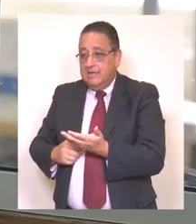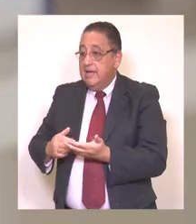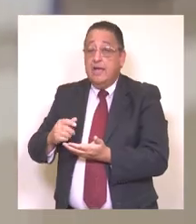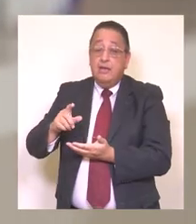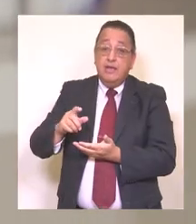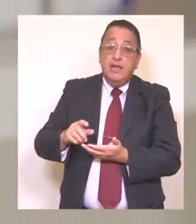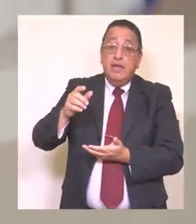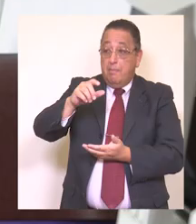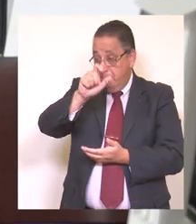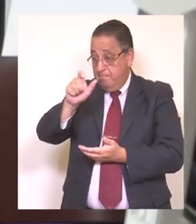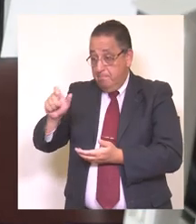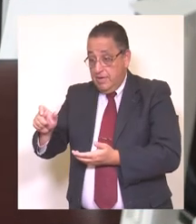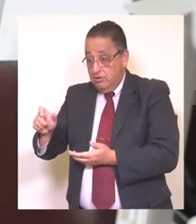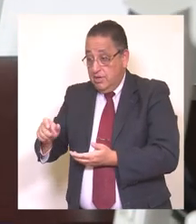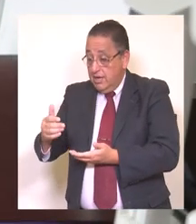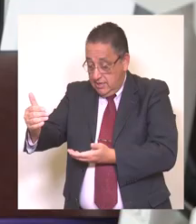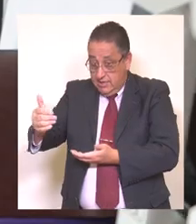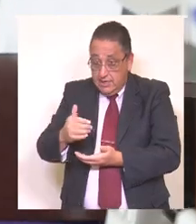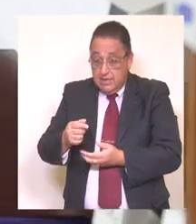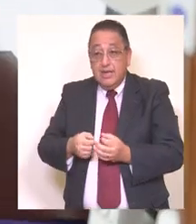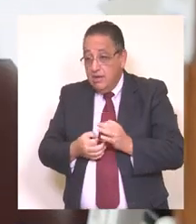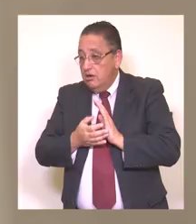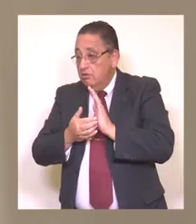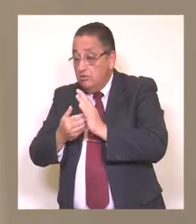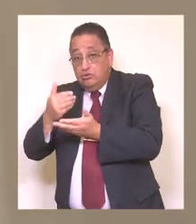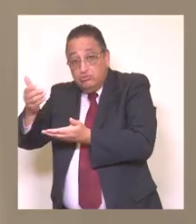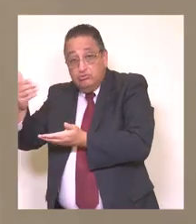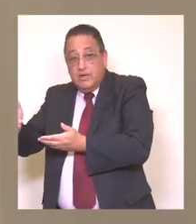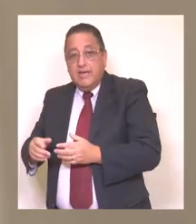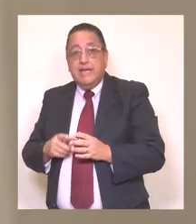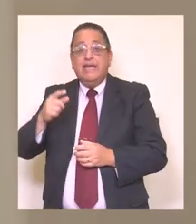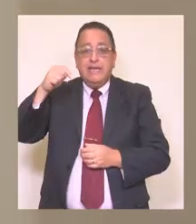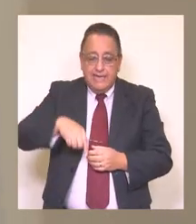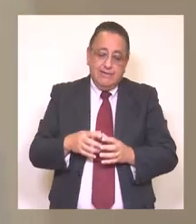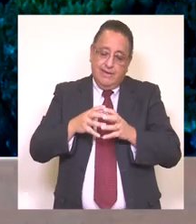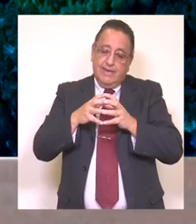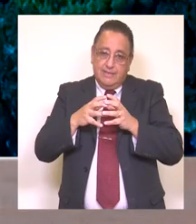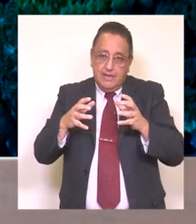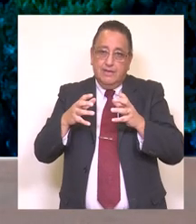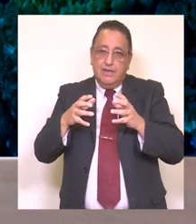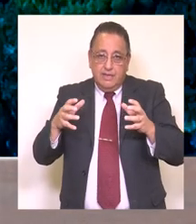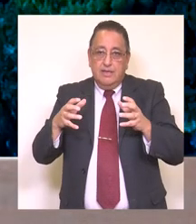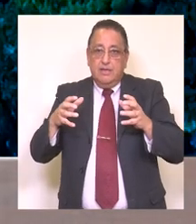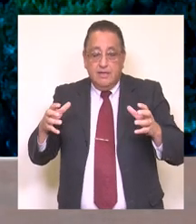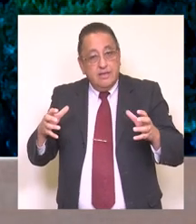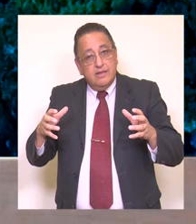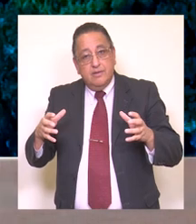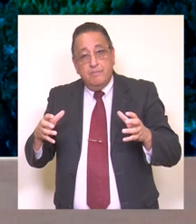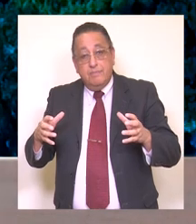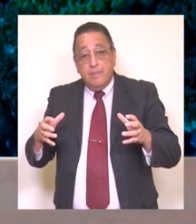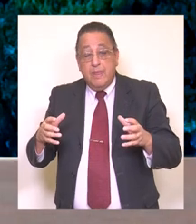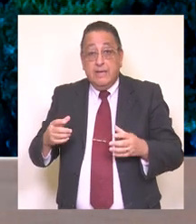también la Farmacia Popular, que inauguramos algunos años, cuya atención y accionar ha ido creciendo a través